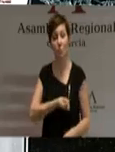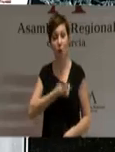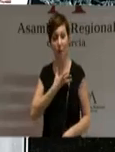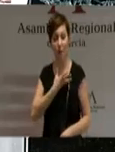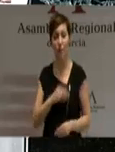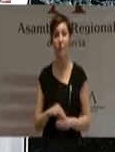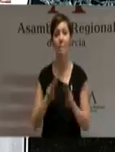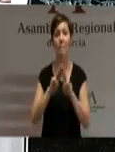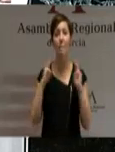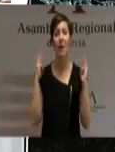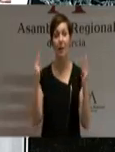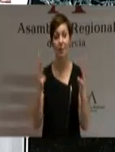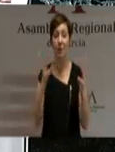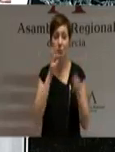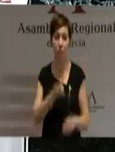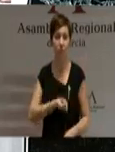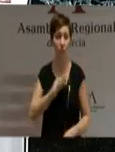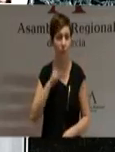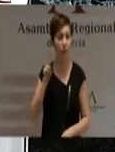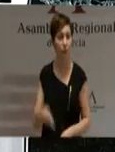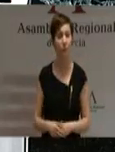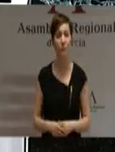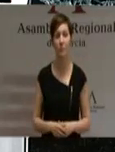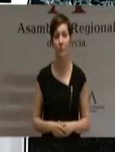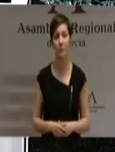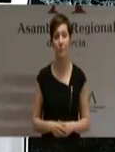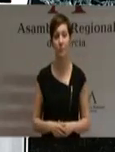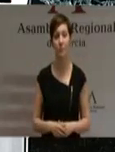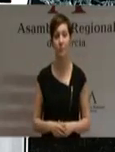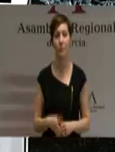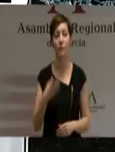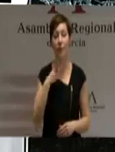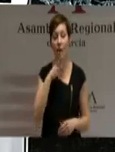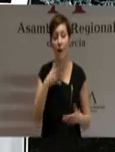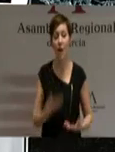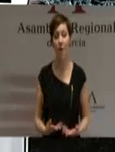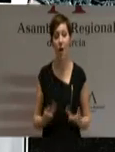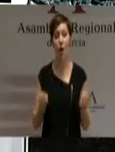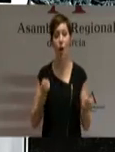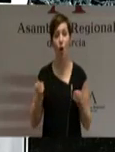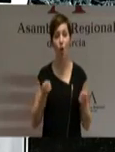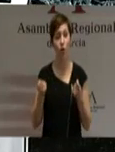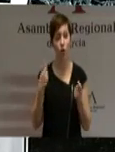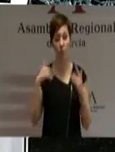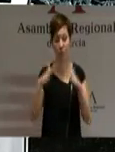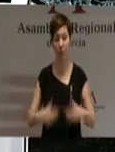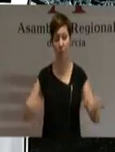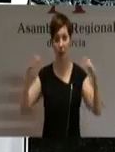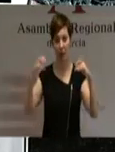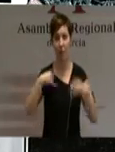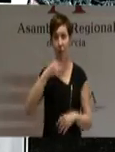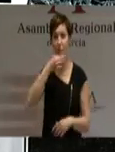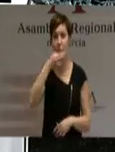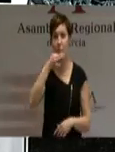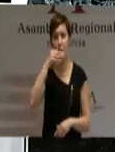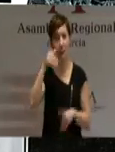parlamentario por devoción. Para cumplimentar el control que como actividad desarrolla la Cámara a la que me dirijo, compareceré ante el pleno de la